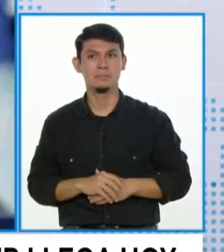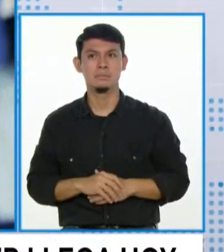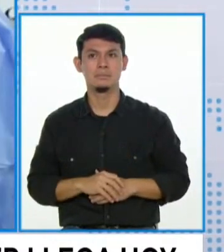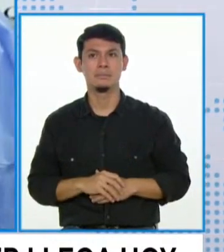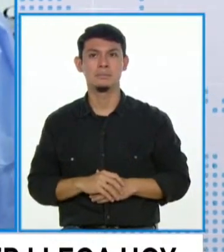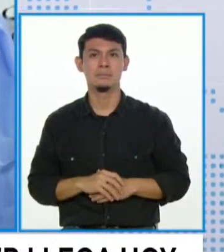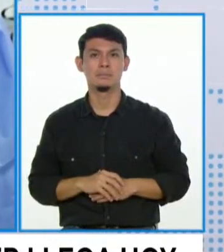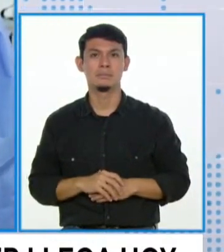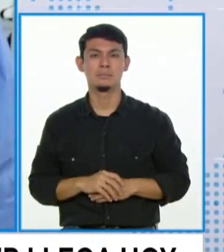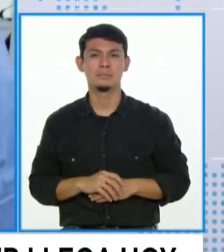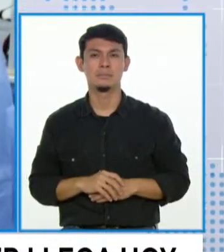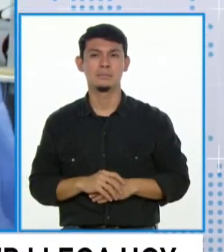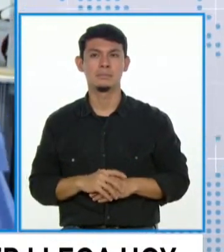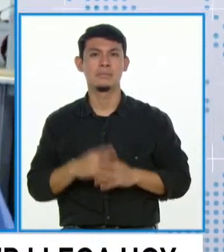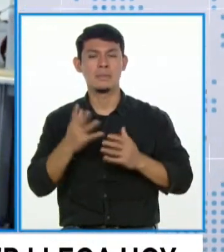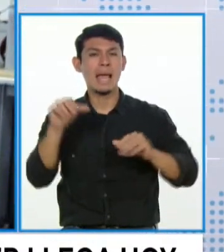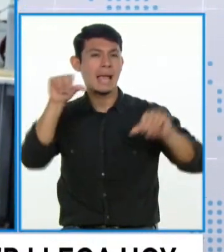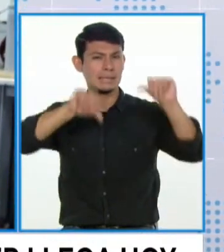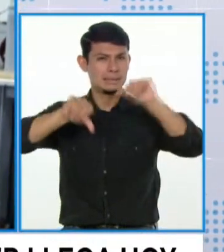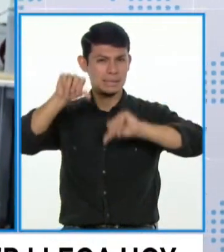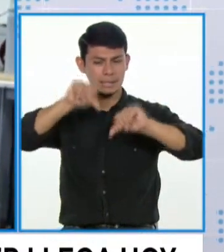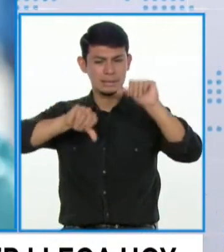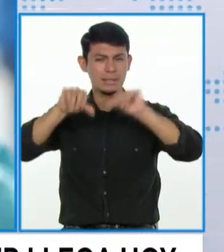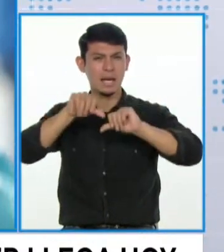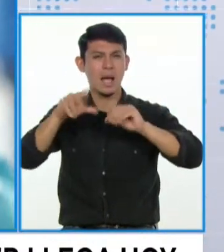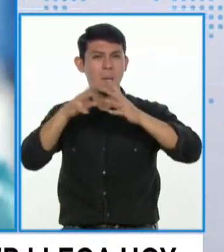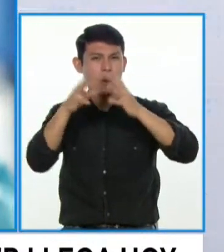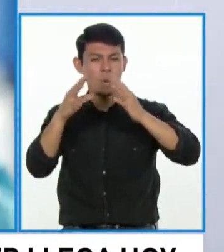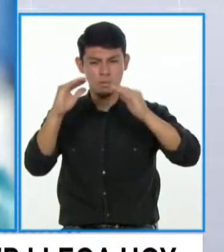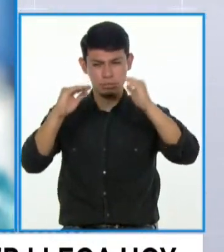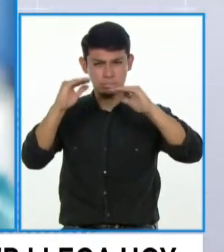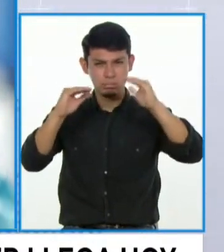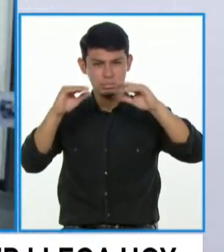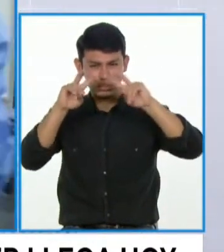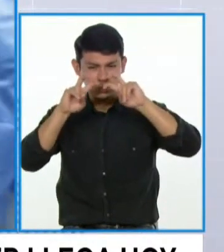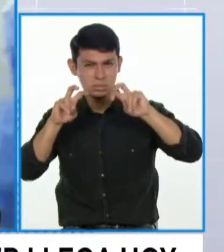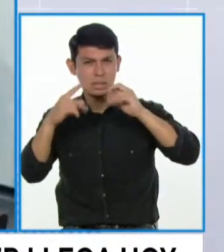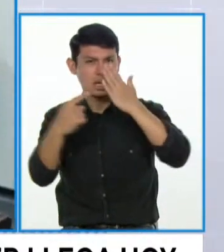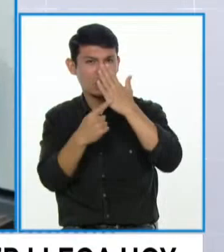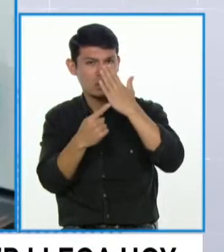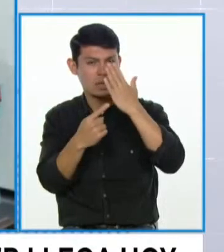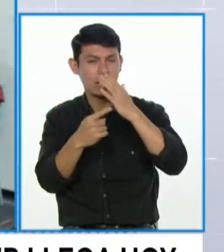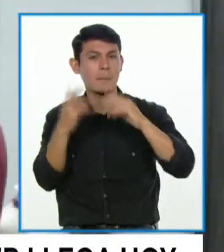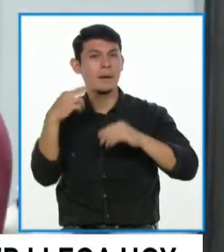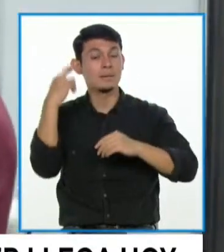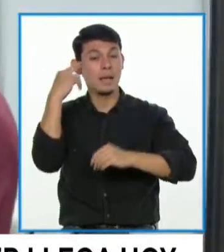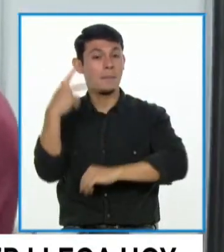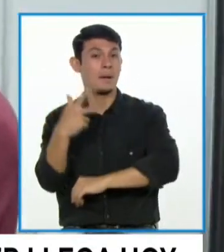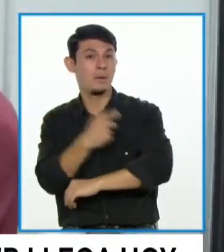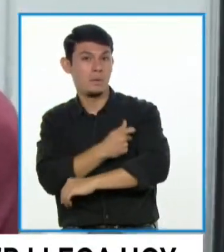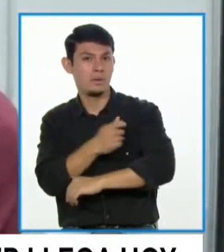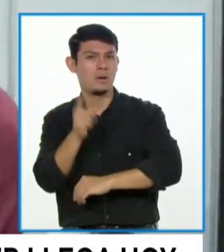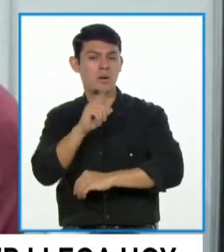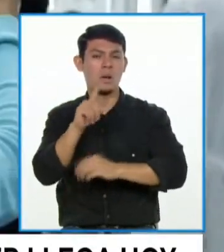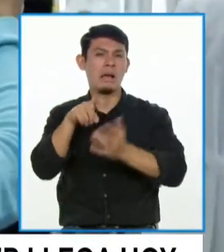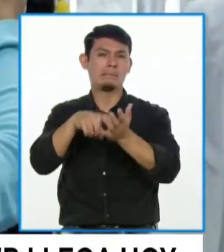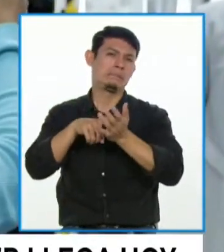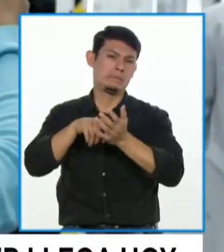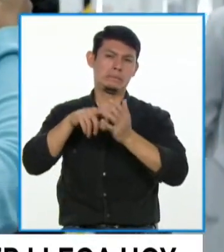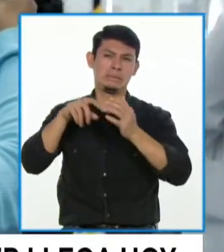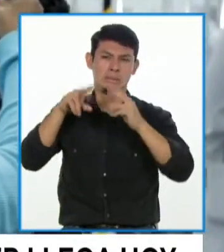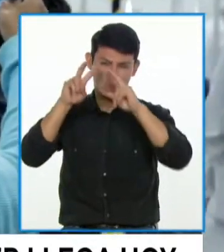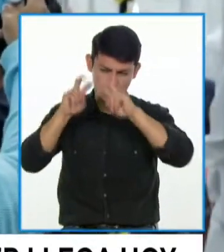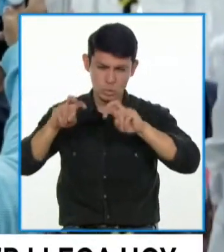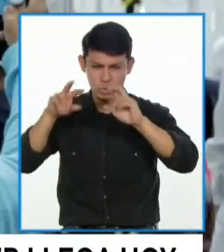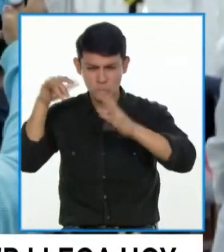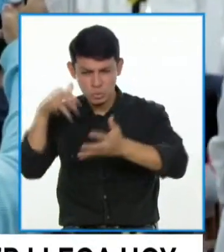Lo que pasa es que en ciencias somos muy rigurosos para evaluar las tecnologías, ¿no? Por eso es que las vacunas no le exigimos estudios observacionales, ni